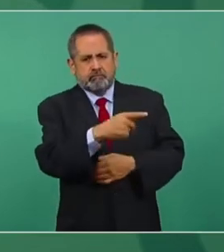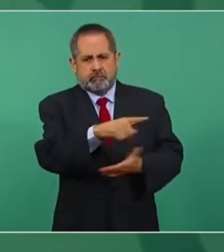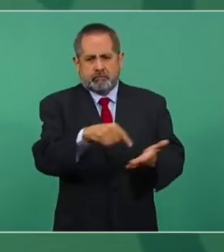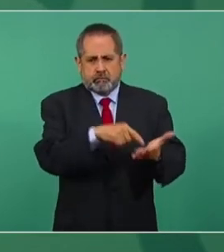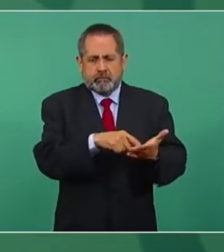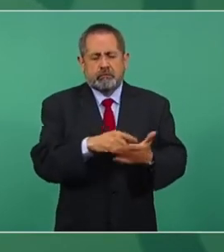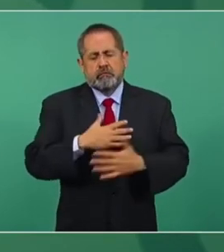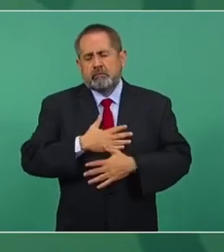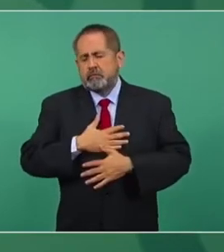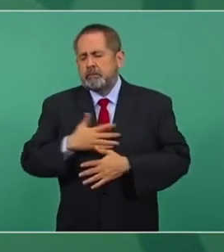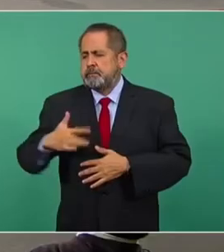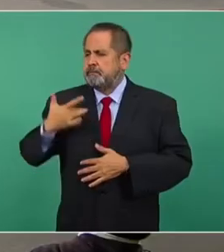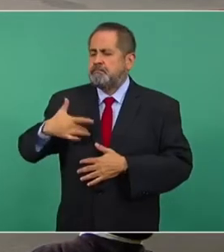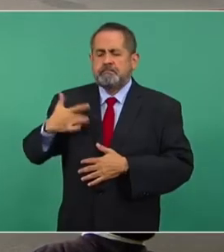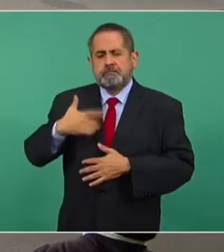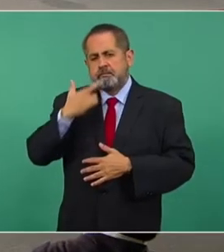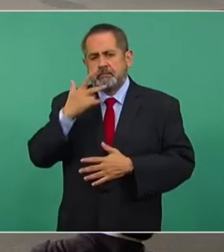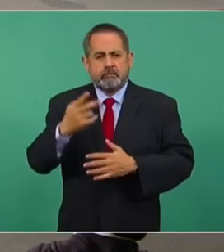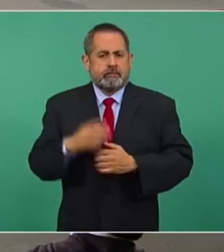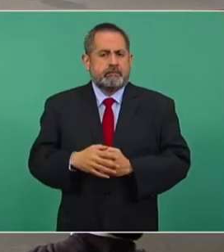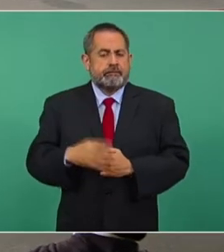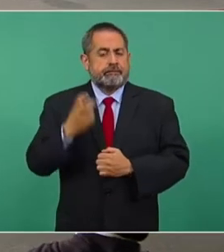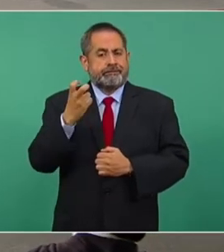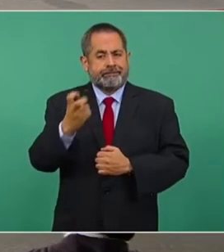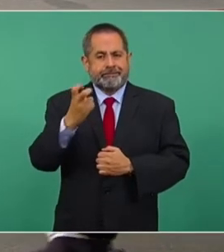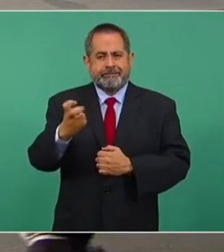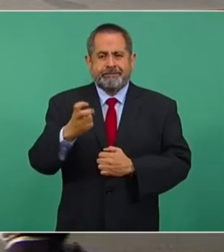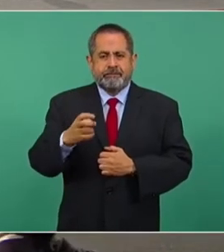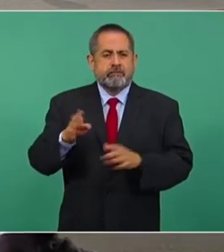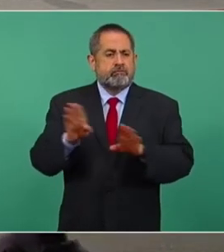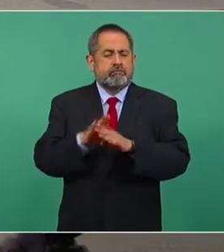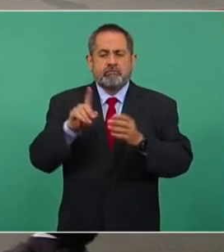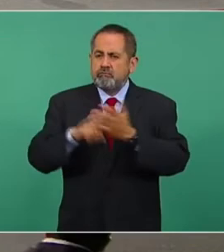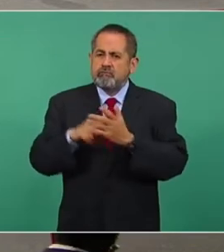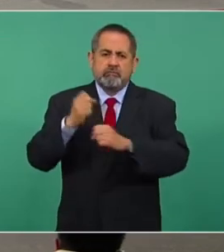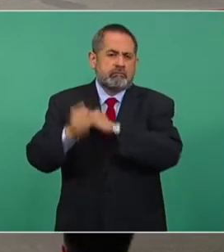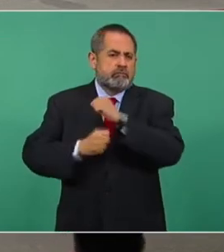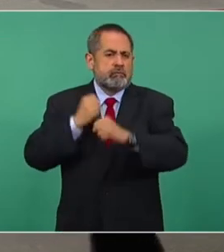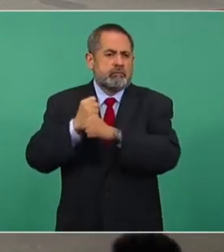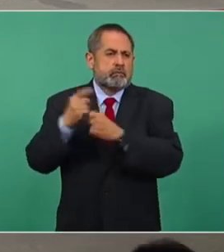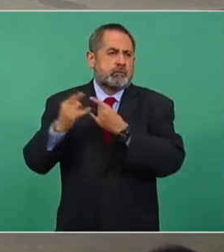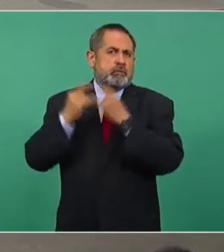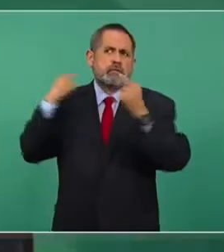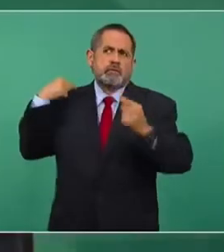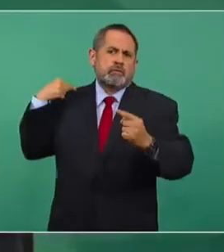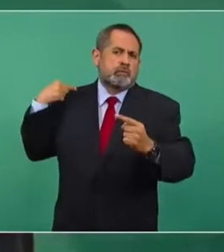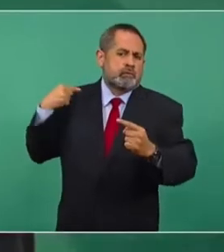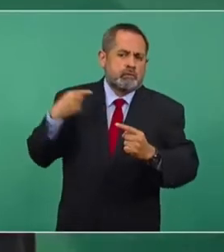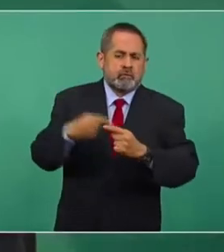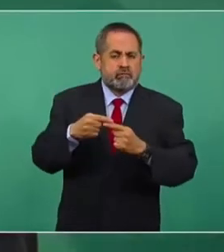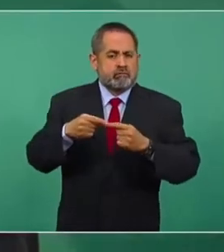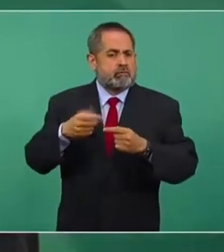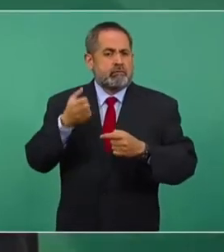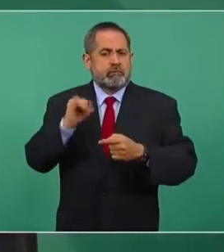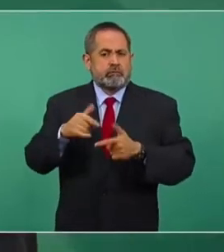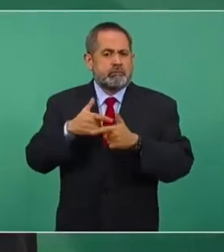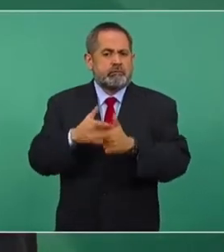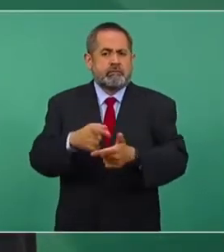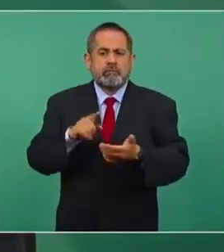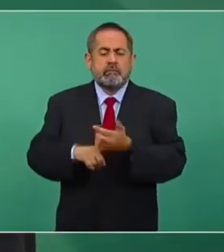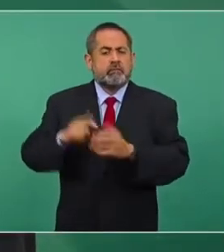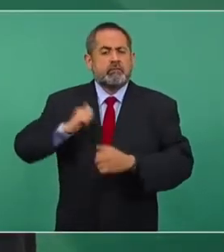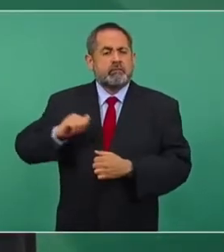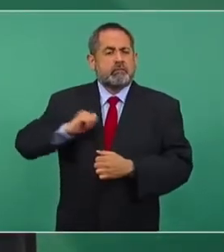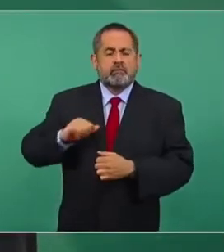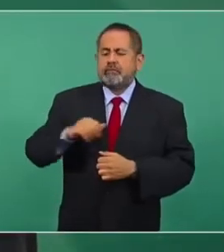maravilloso. Es la marcha de la humanidad, como enseñó el maestro David Alfaro